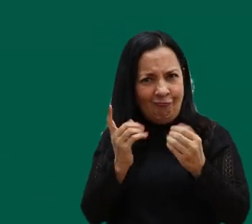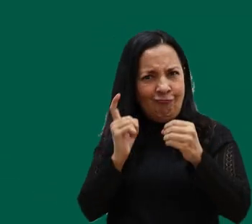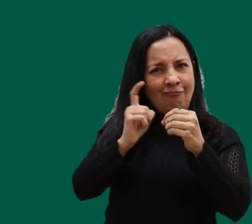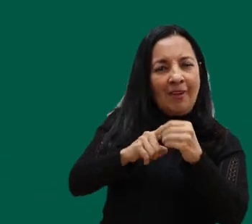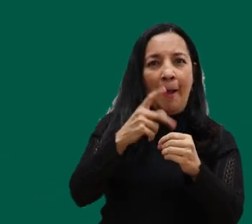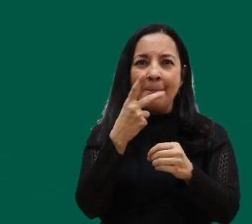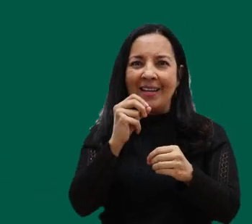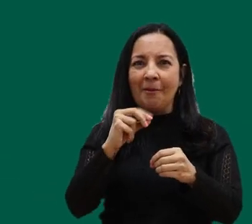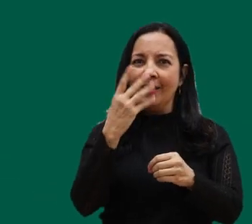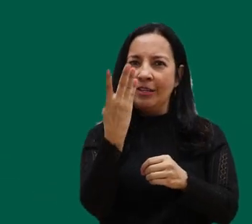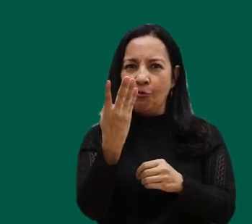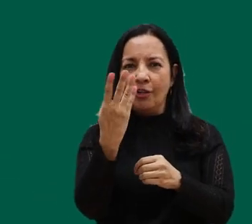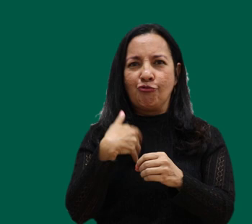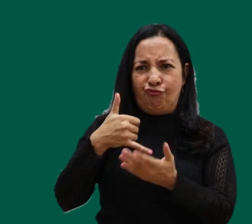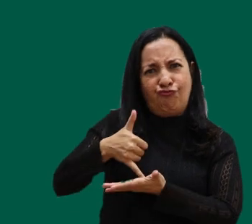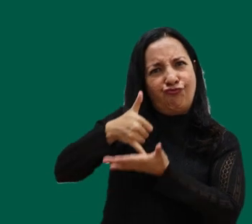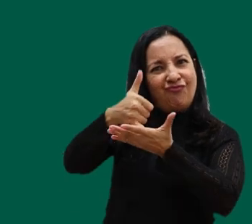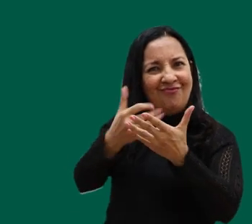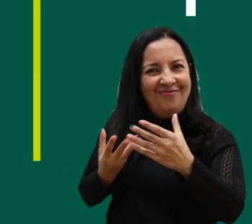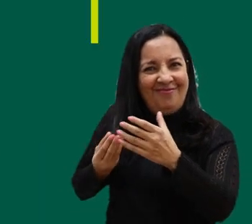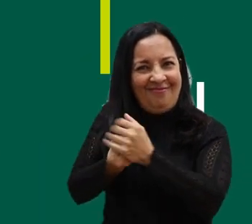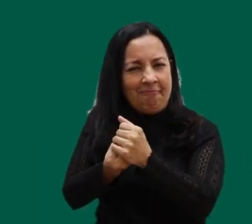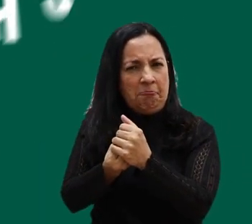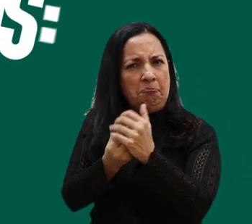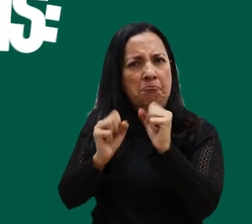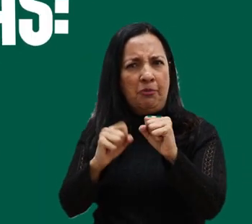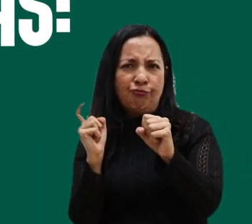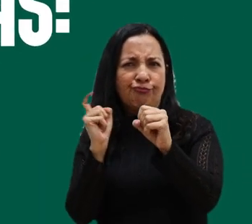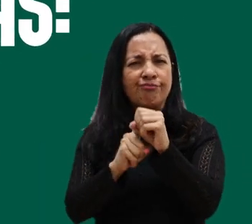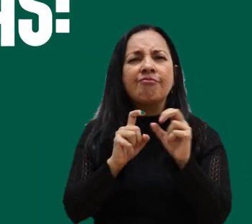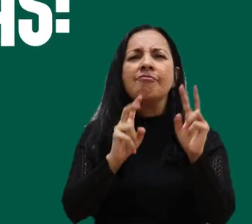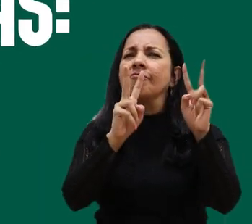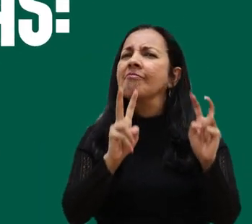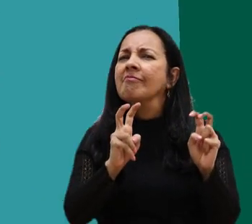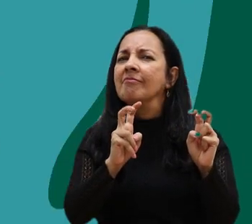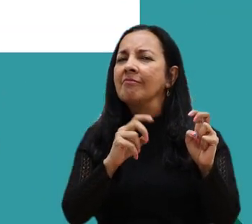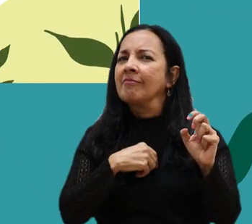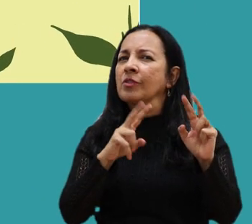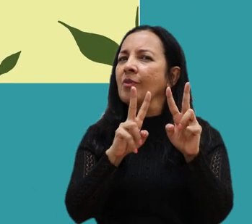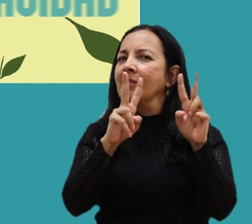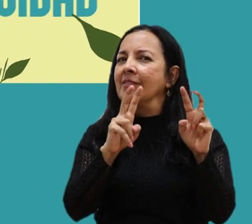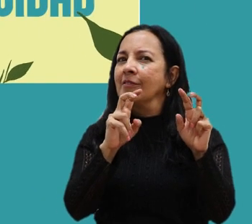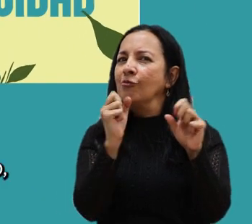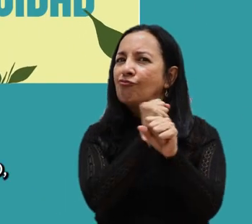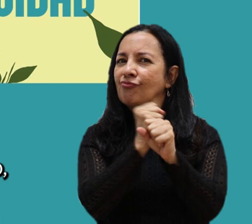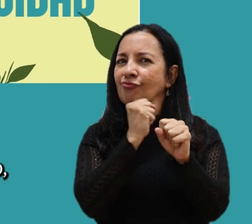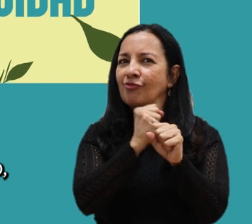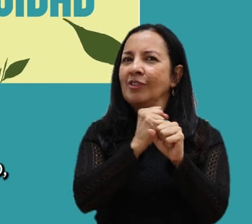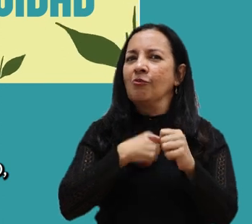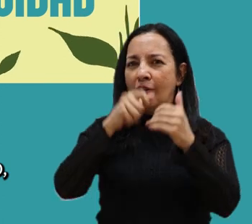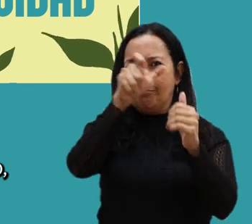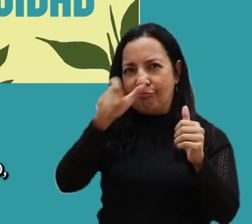2024 de los Premios Inclusión. Postúlate en las siguientes categorías. Inclusión laboral de personas con